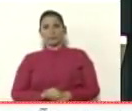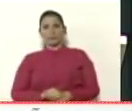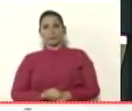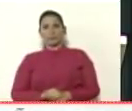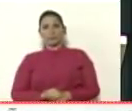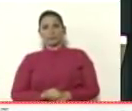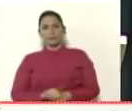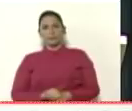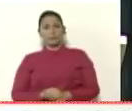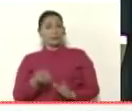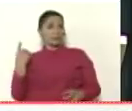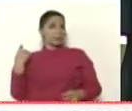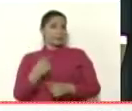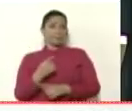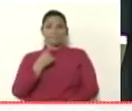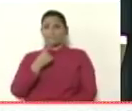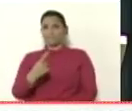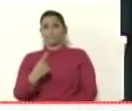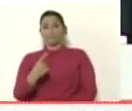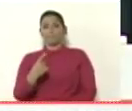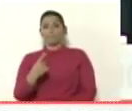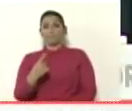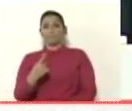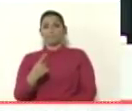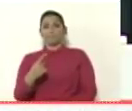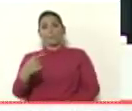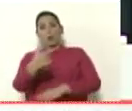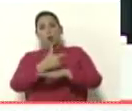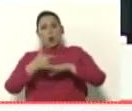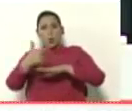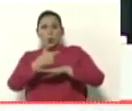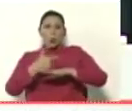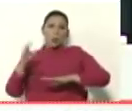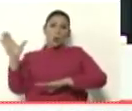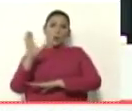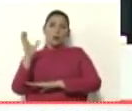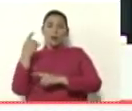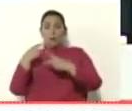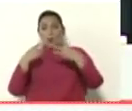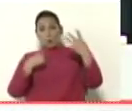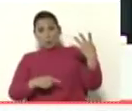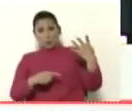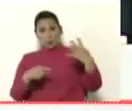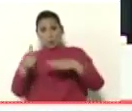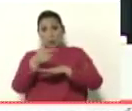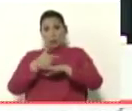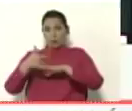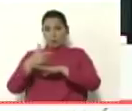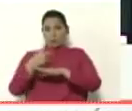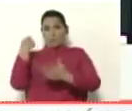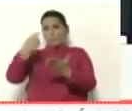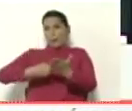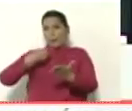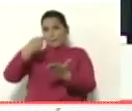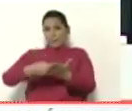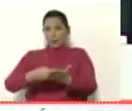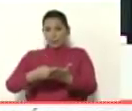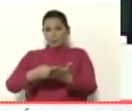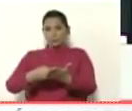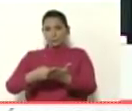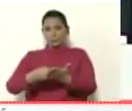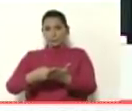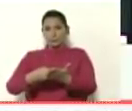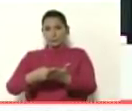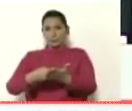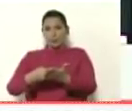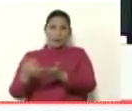señalarlo así, robado también al gobierno de Colombia y a otros gobiernos, se estaba financiando la traída